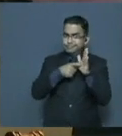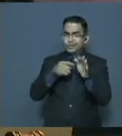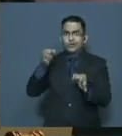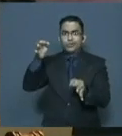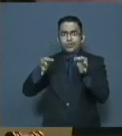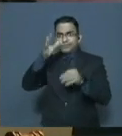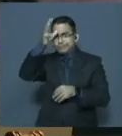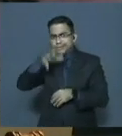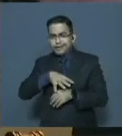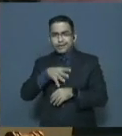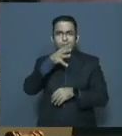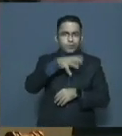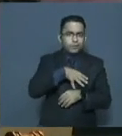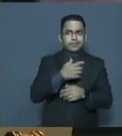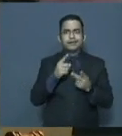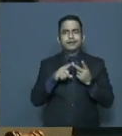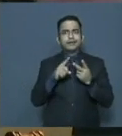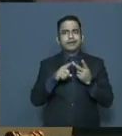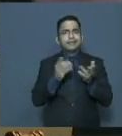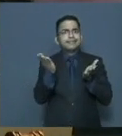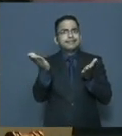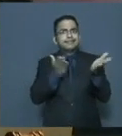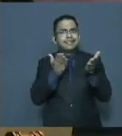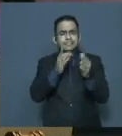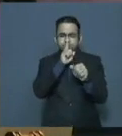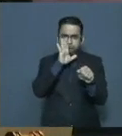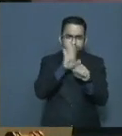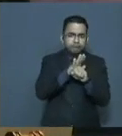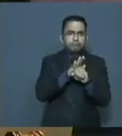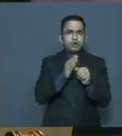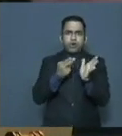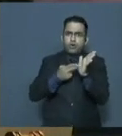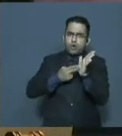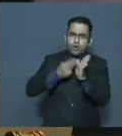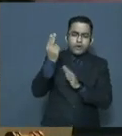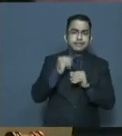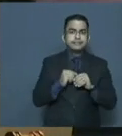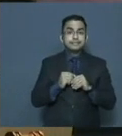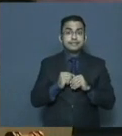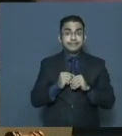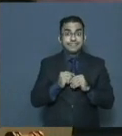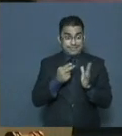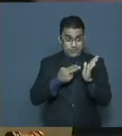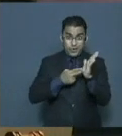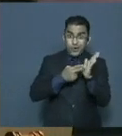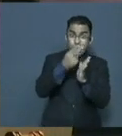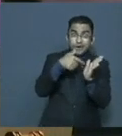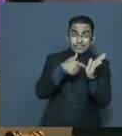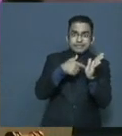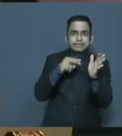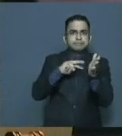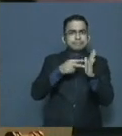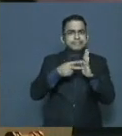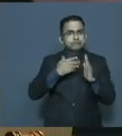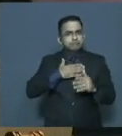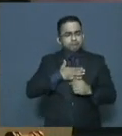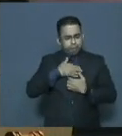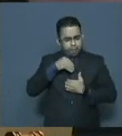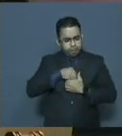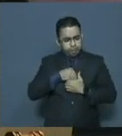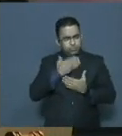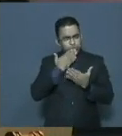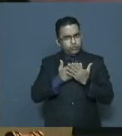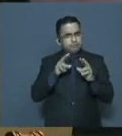jueces y servidores consagrados a un ejercicio honesto, regido en principio, integridad moral y